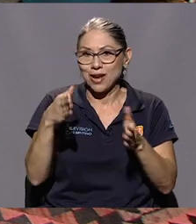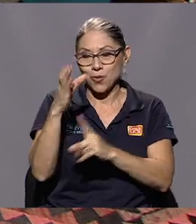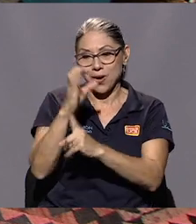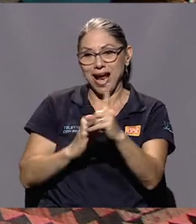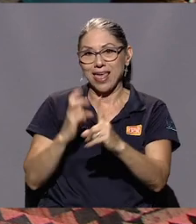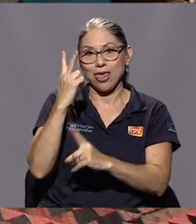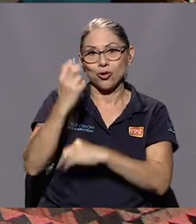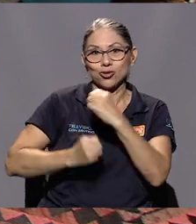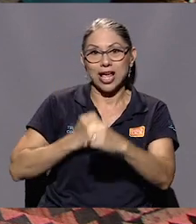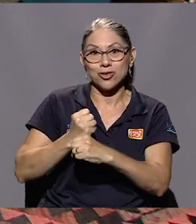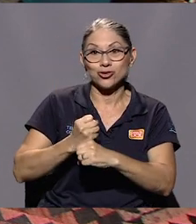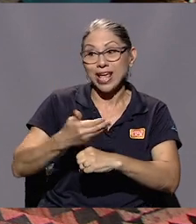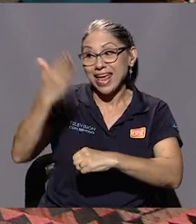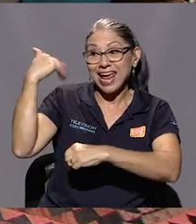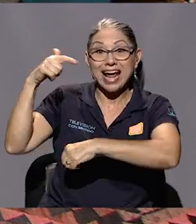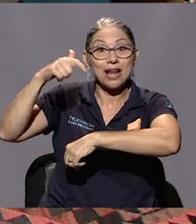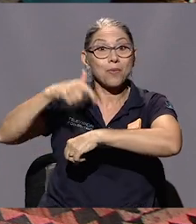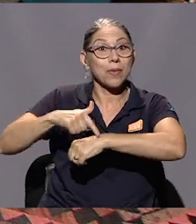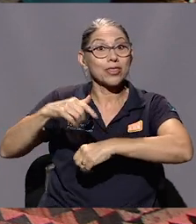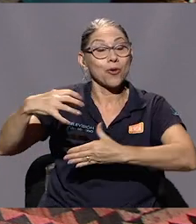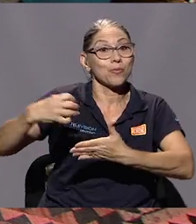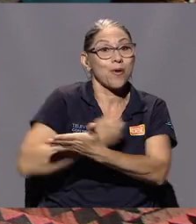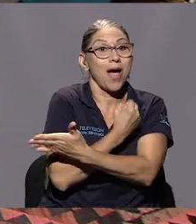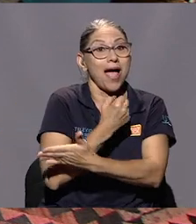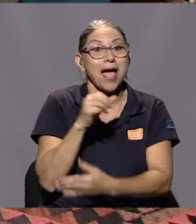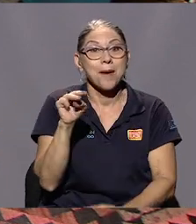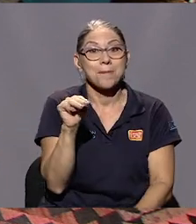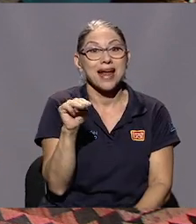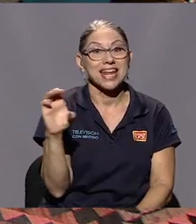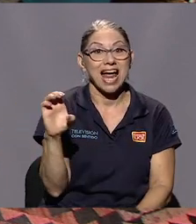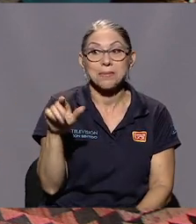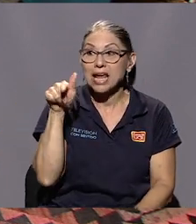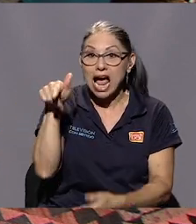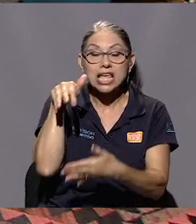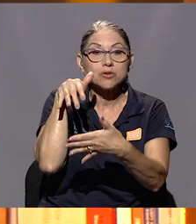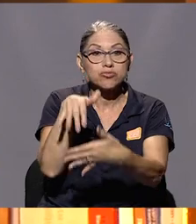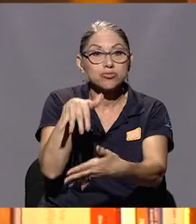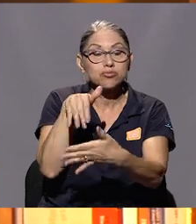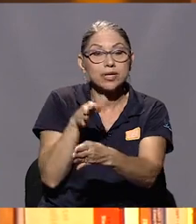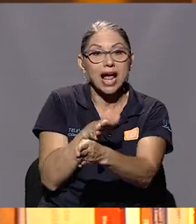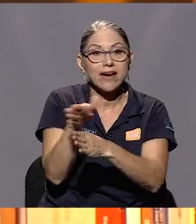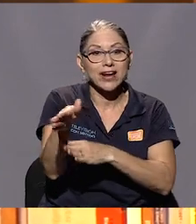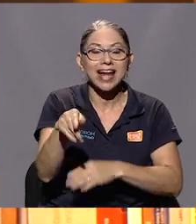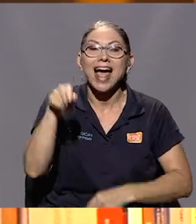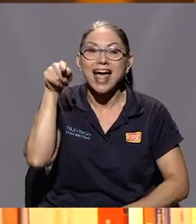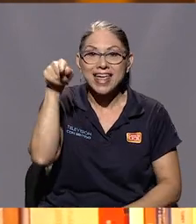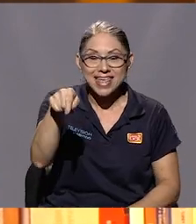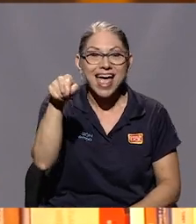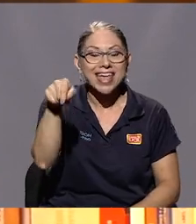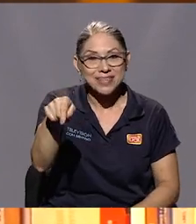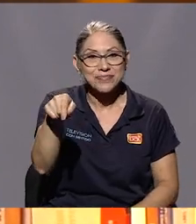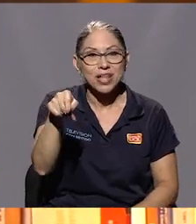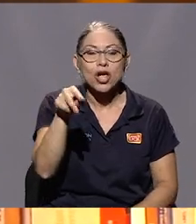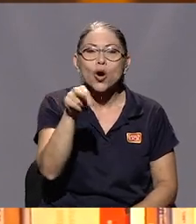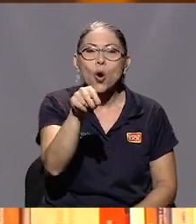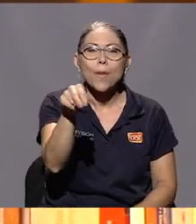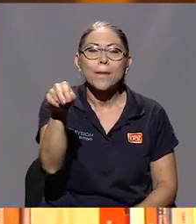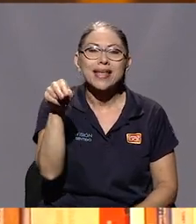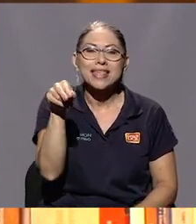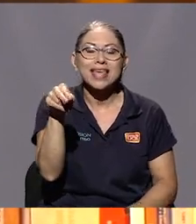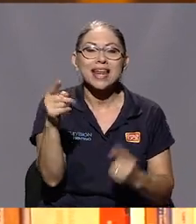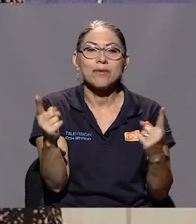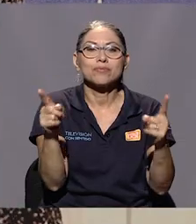mexicano. Y en ese momento se lo ganó Mari Carmen. Hizo ahí su carrera y ahí se hizo